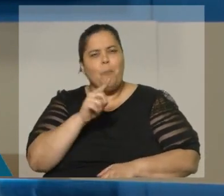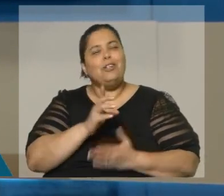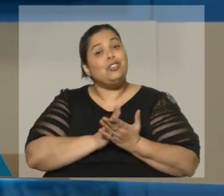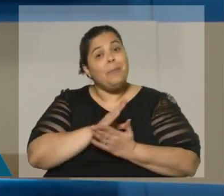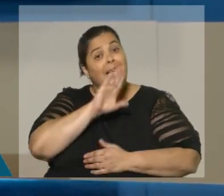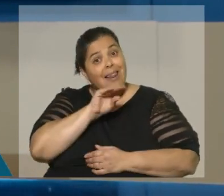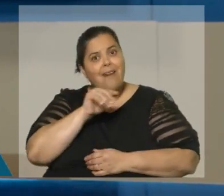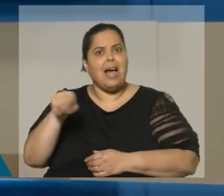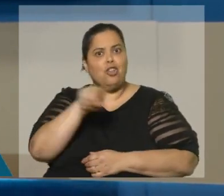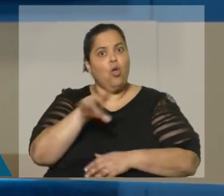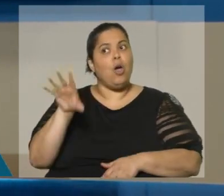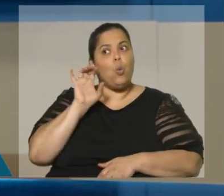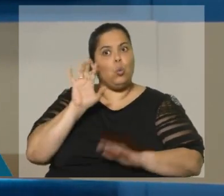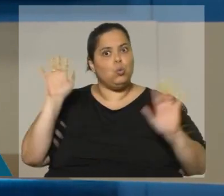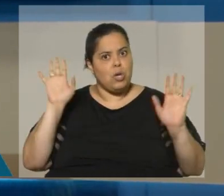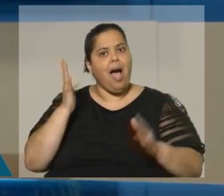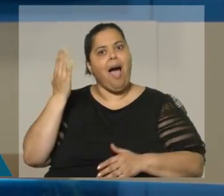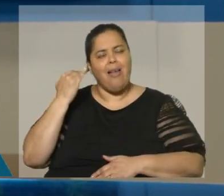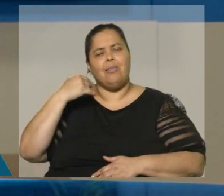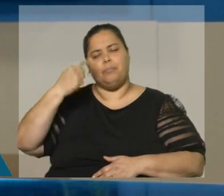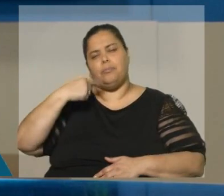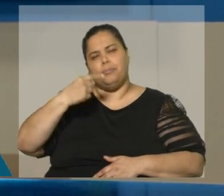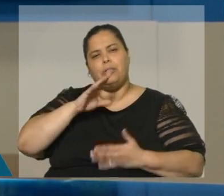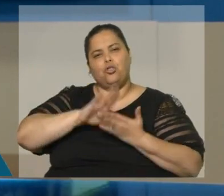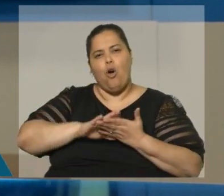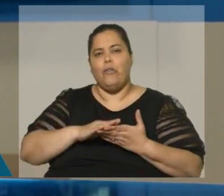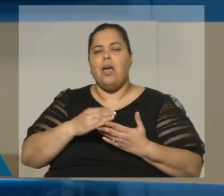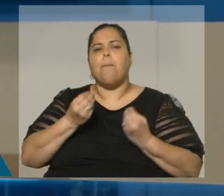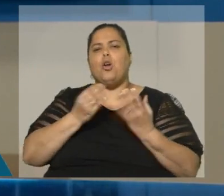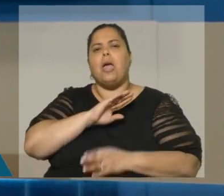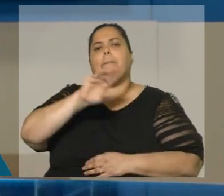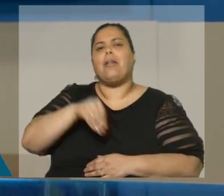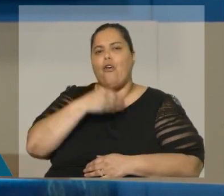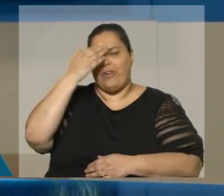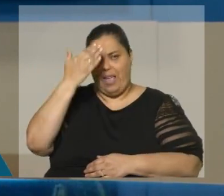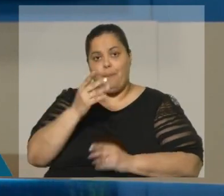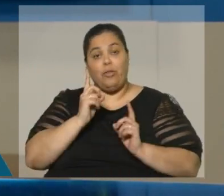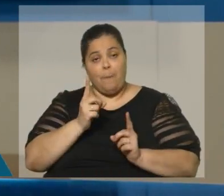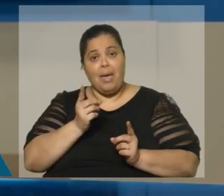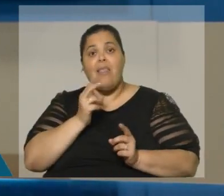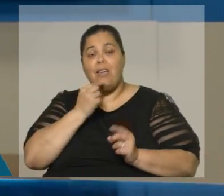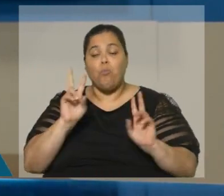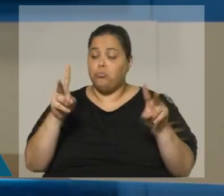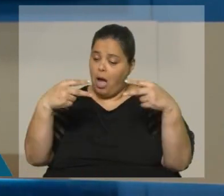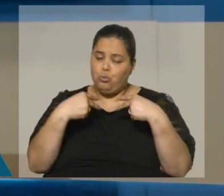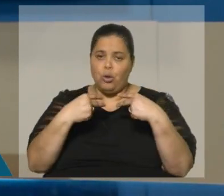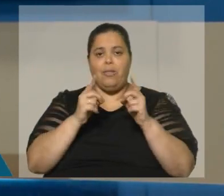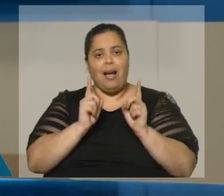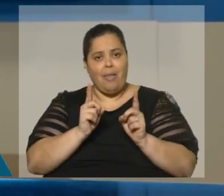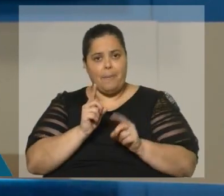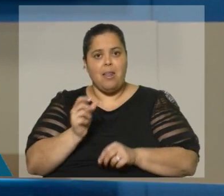escuchado. Cuando hizo una fuerte autocrítica sobre la derrota, cuando exigió una autocrítica que él cree que fue